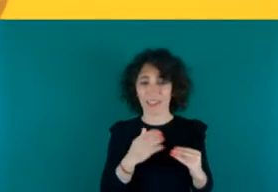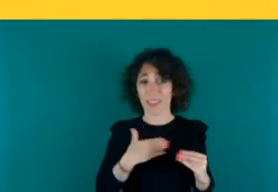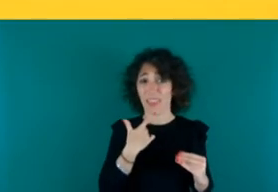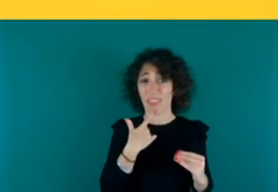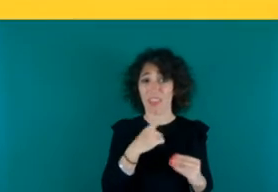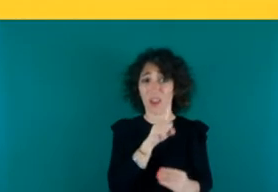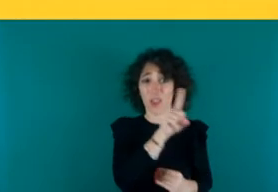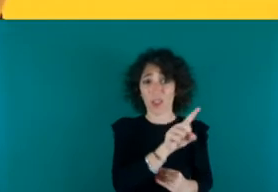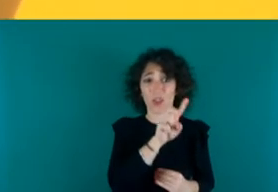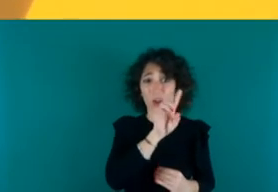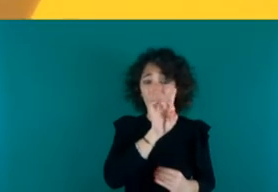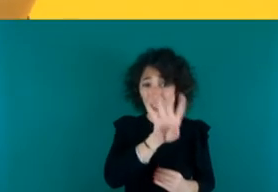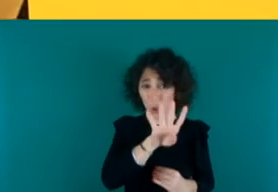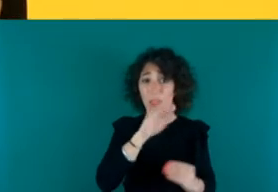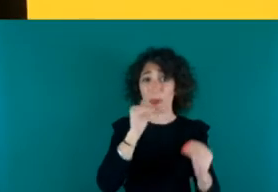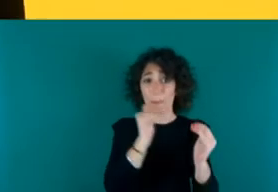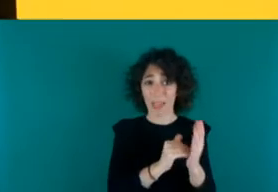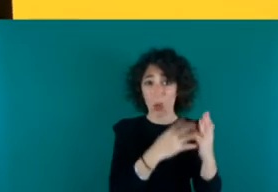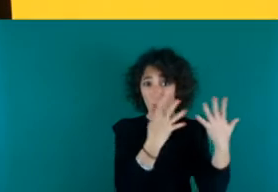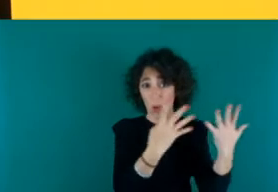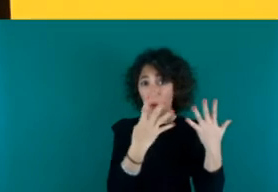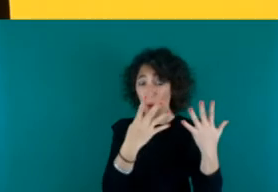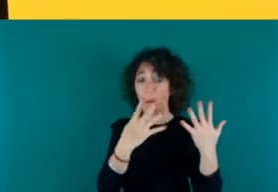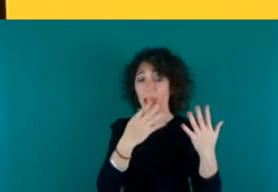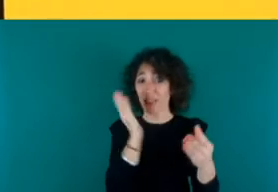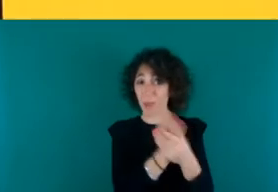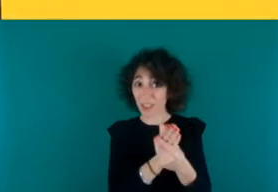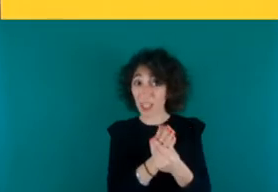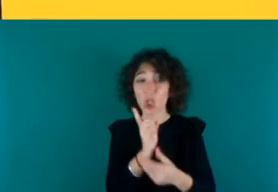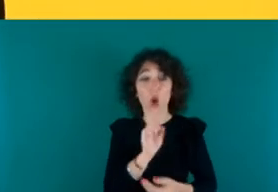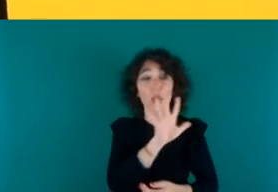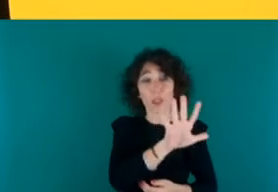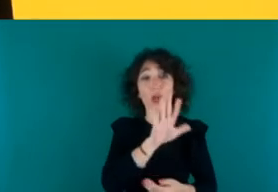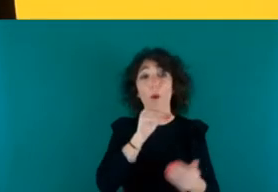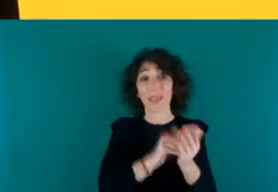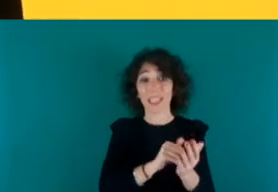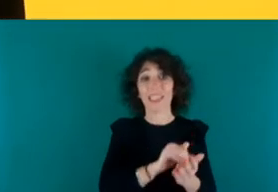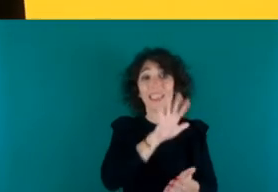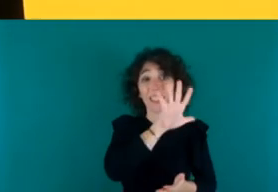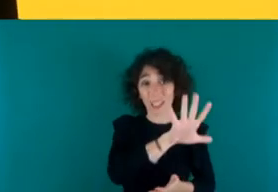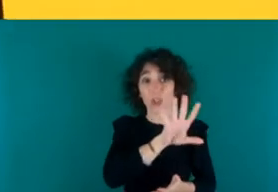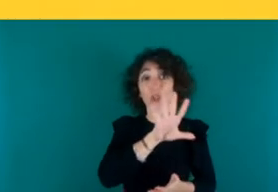.919 expedientes, solo 5.745 fue favorable.